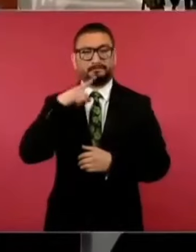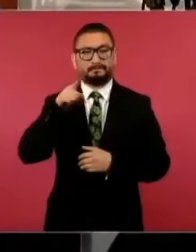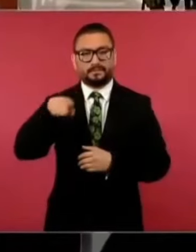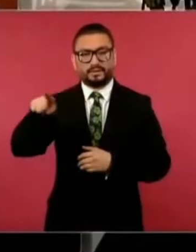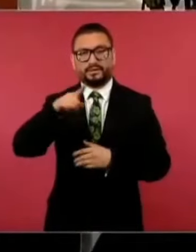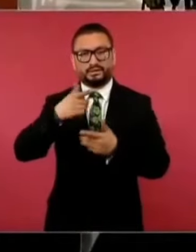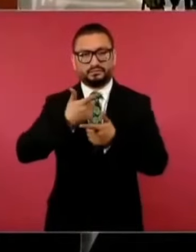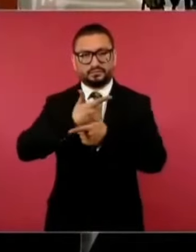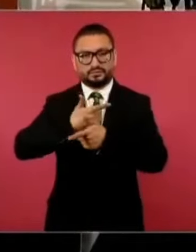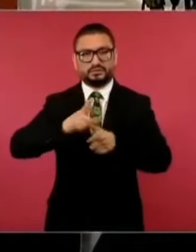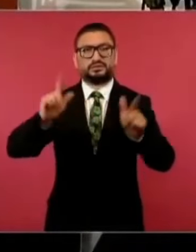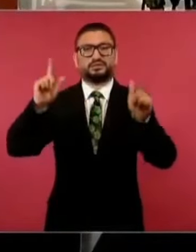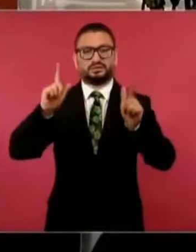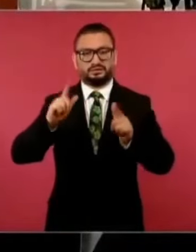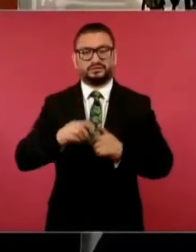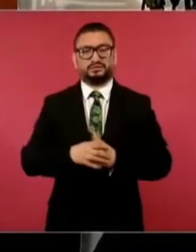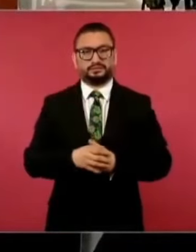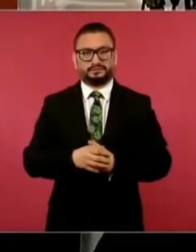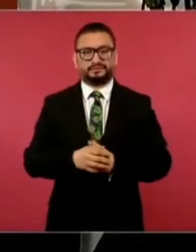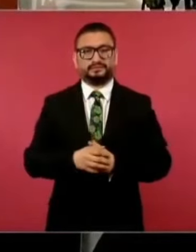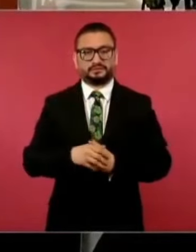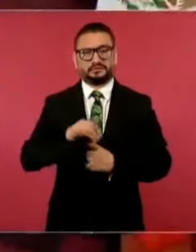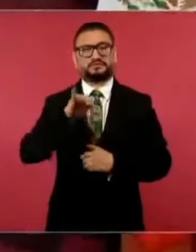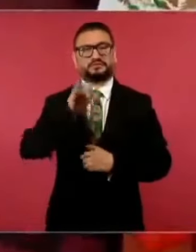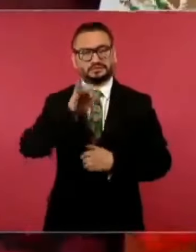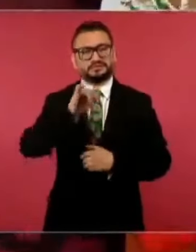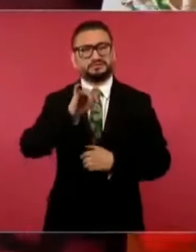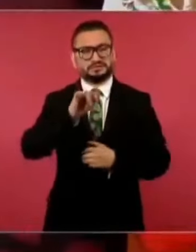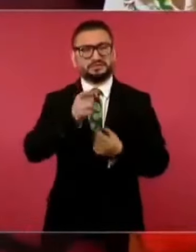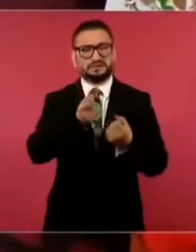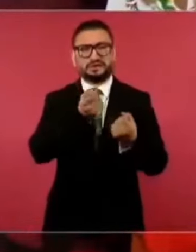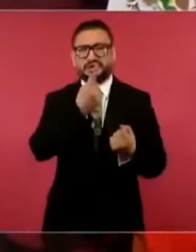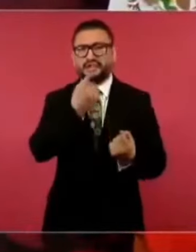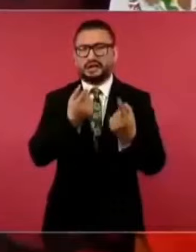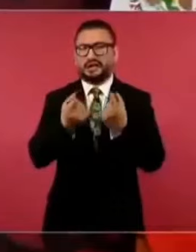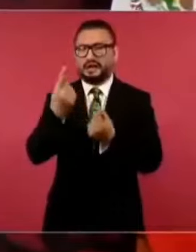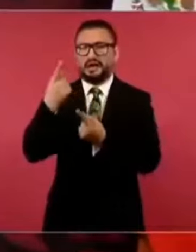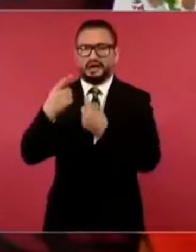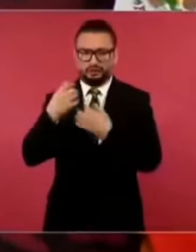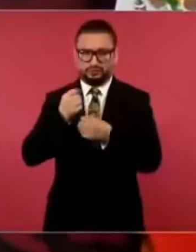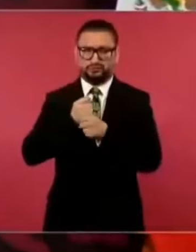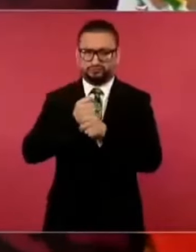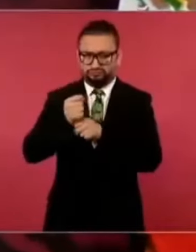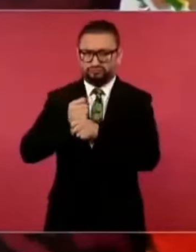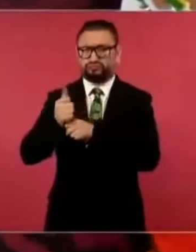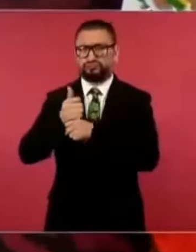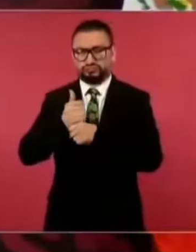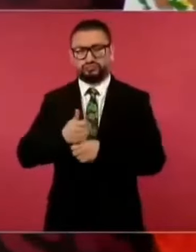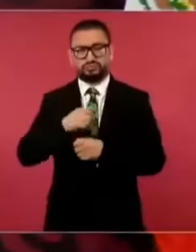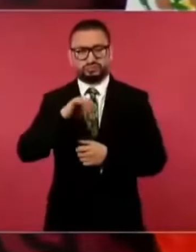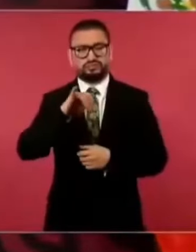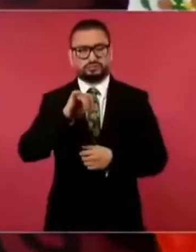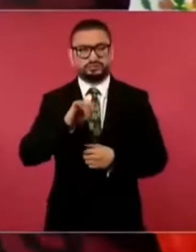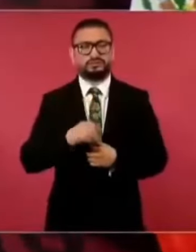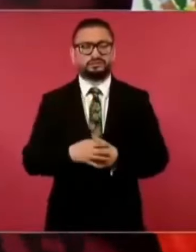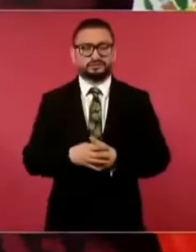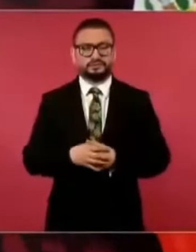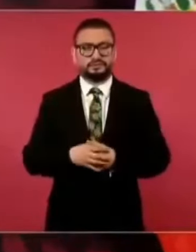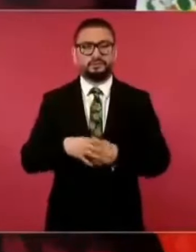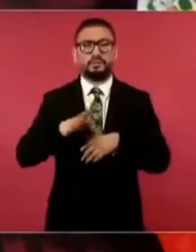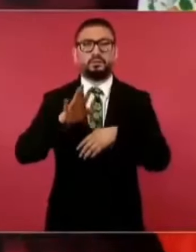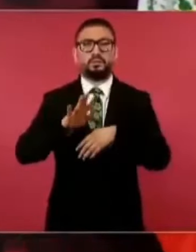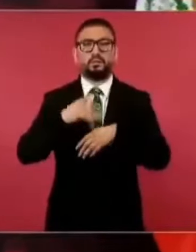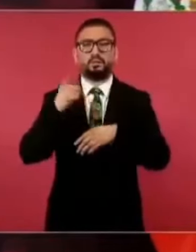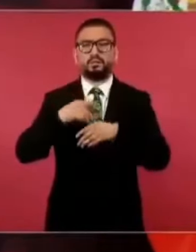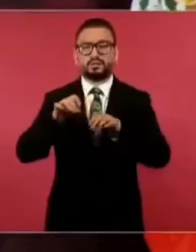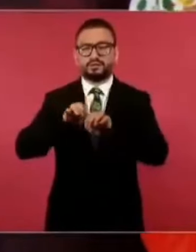Y sí, algunos habían sido torturados por el equipo